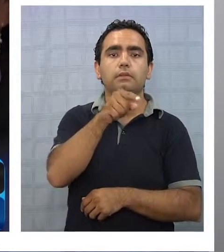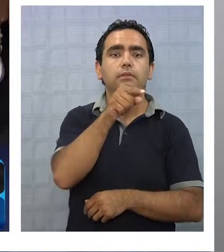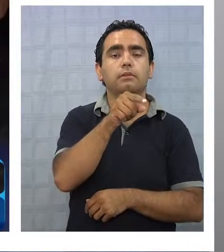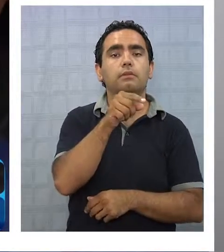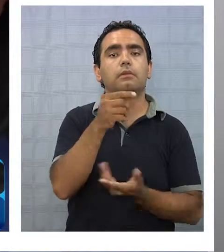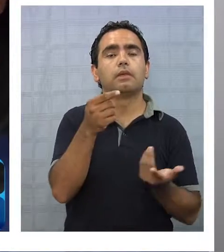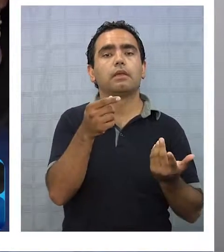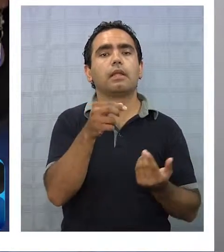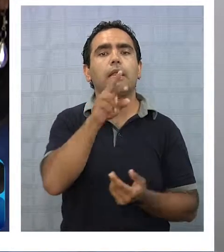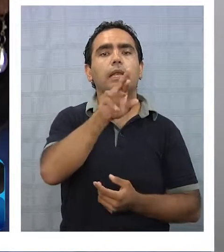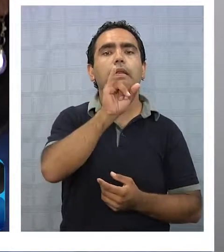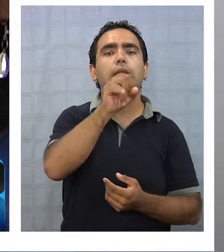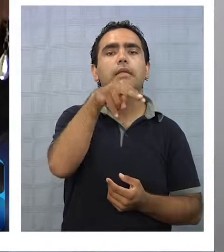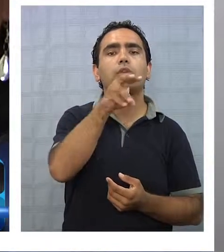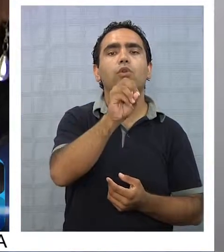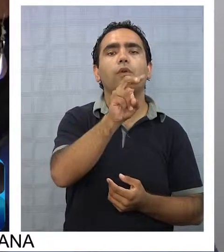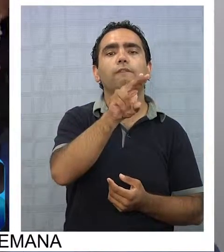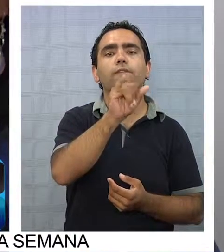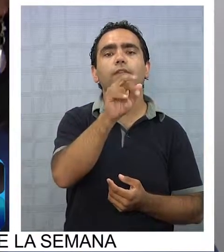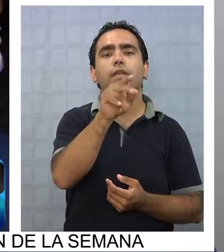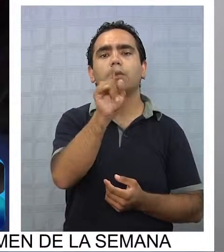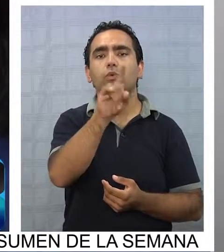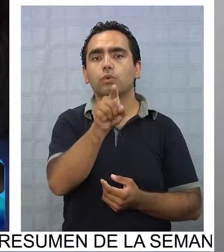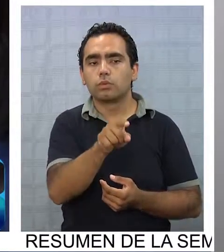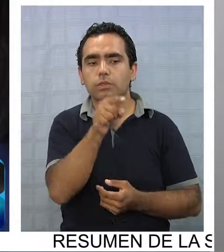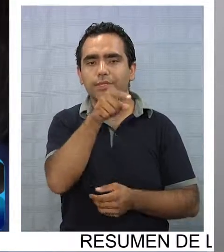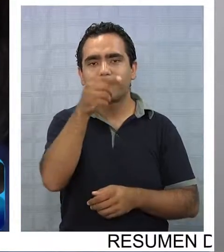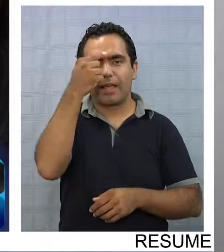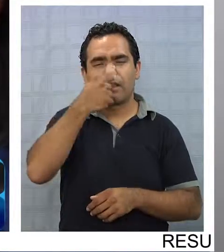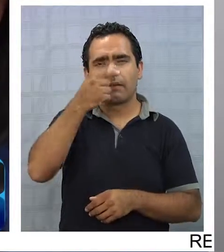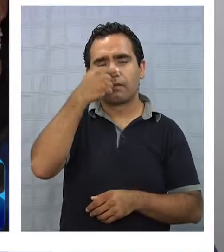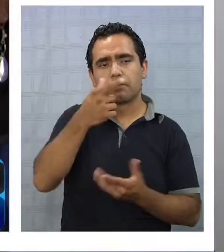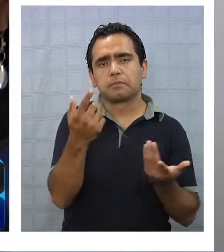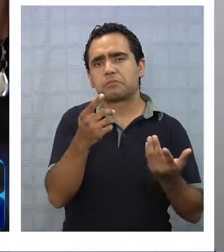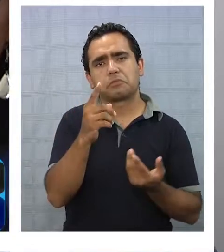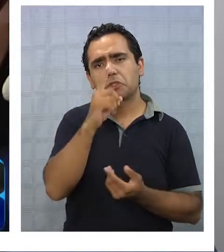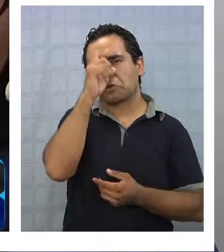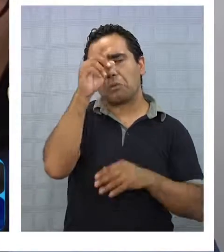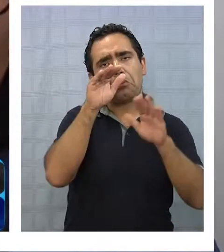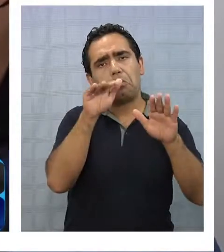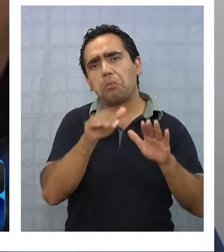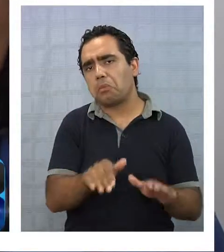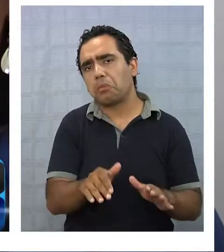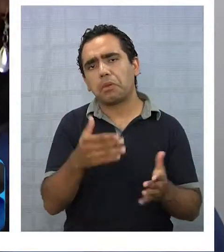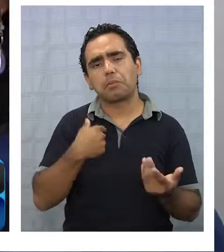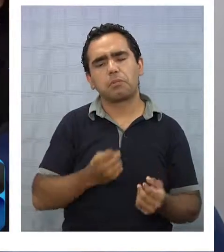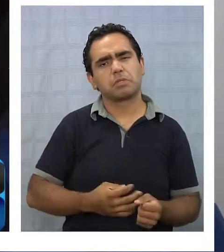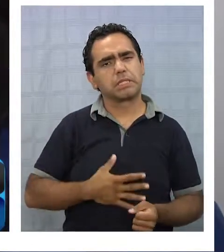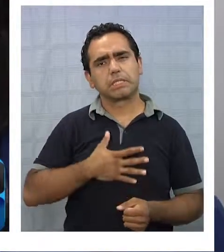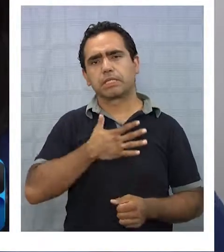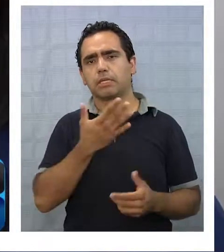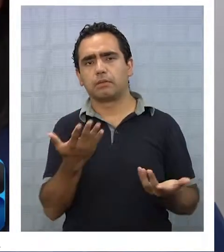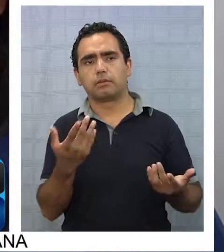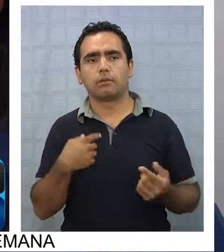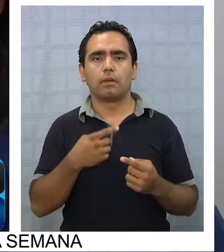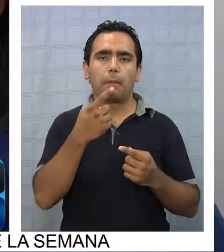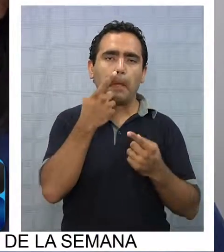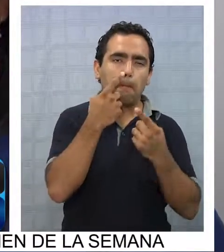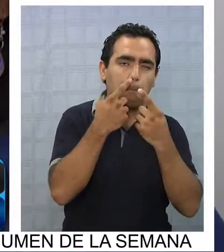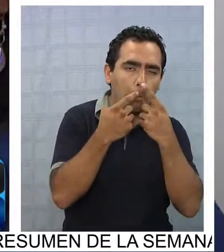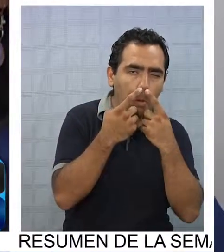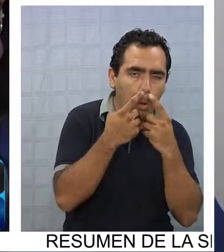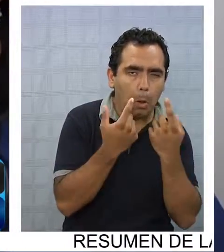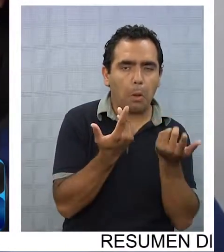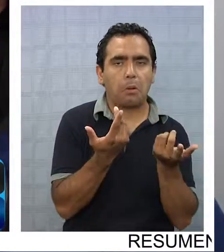rinovirus en sí, que te va a dar los típicos síntomas del moco,